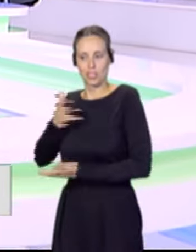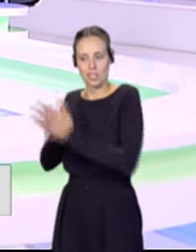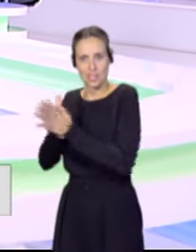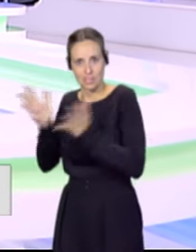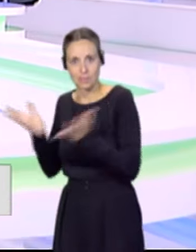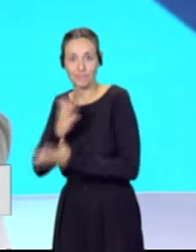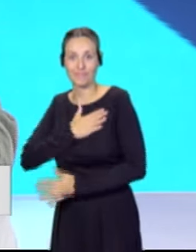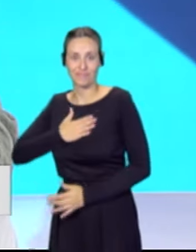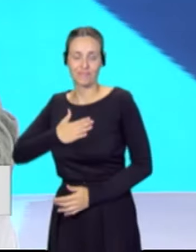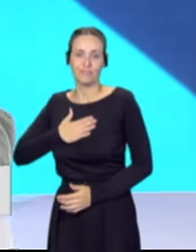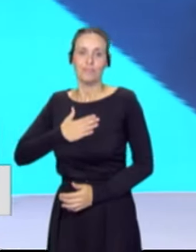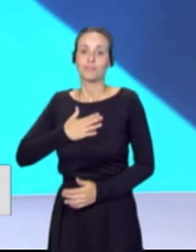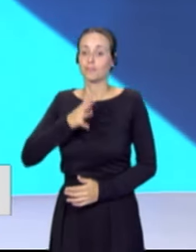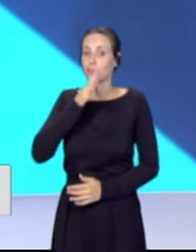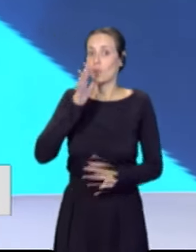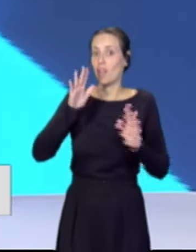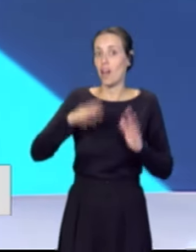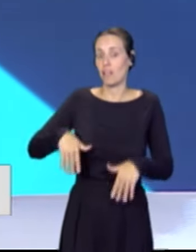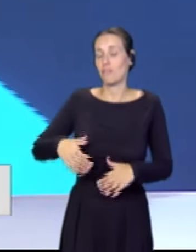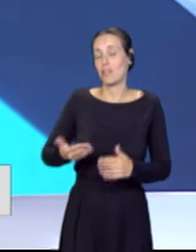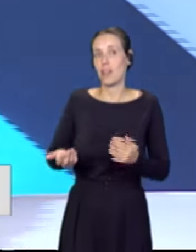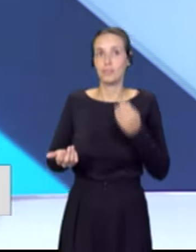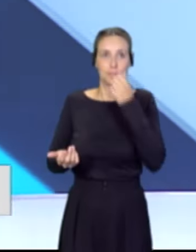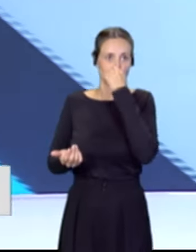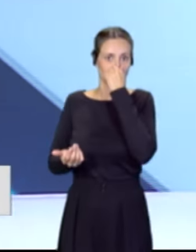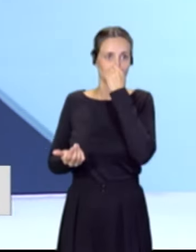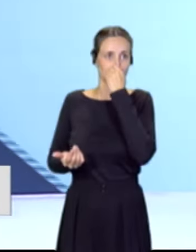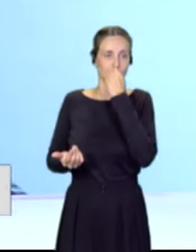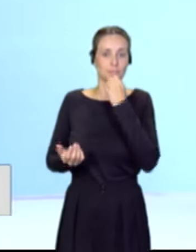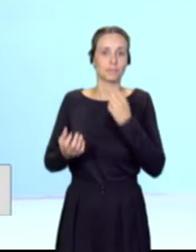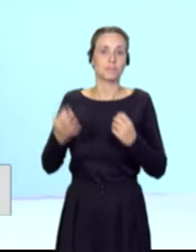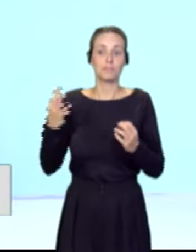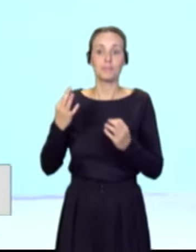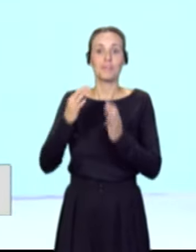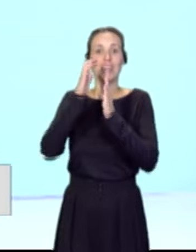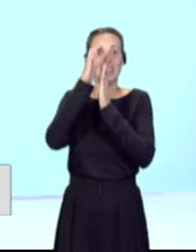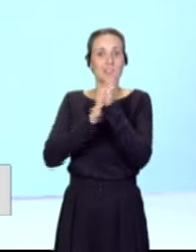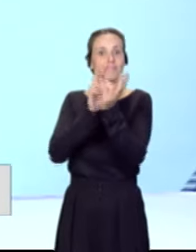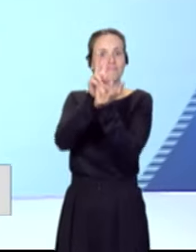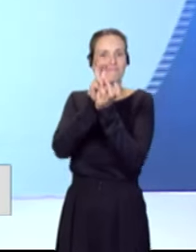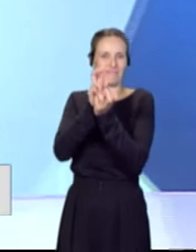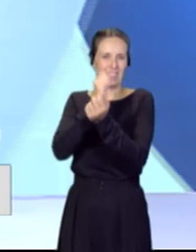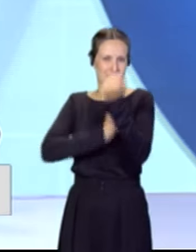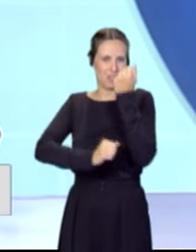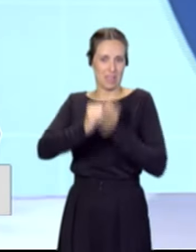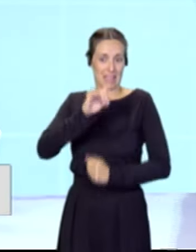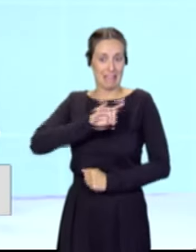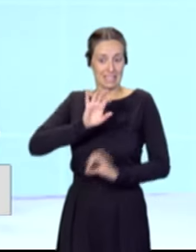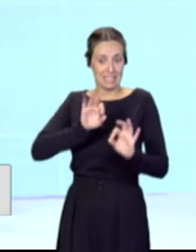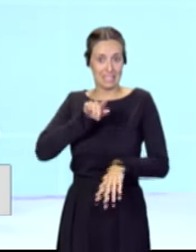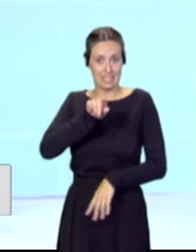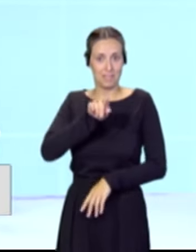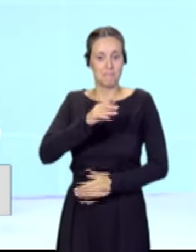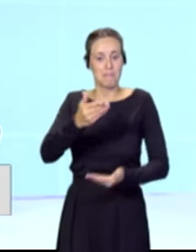al final, lo que nos están permitiendo es utilizar el régimen económico fiscal canario para construir unas